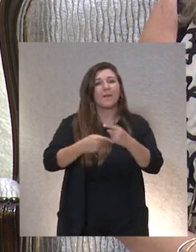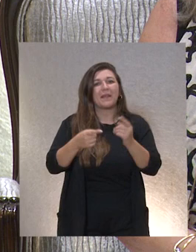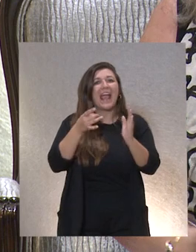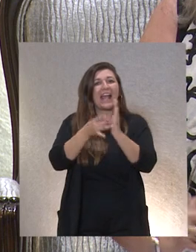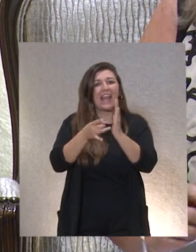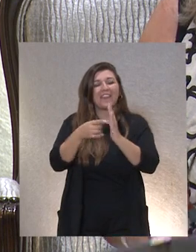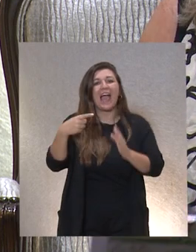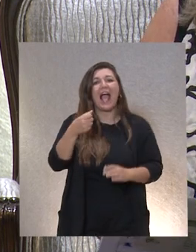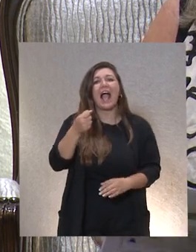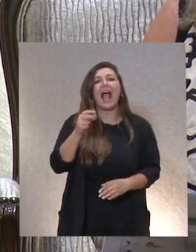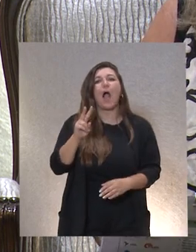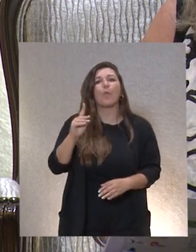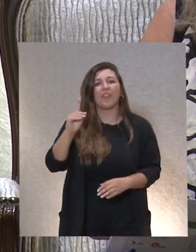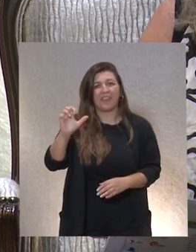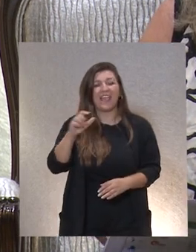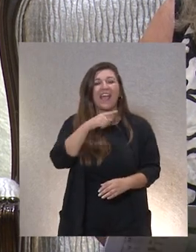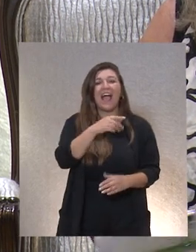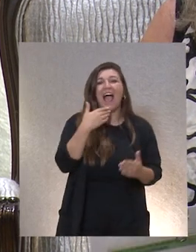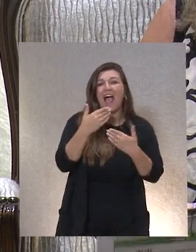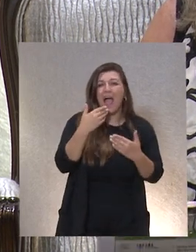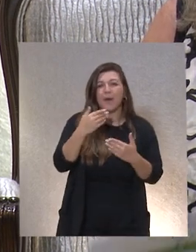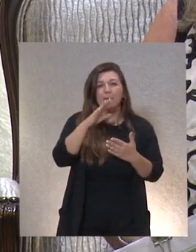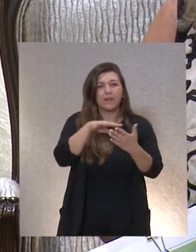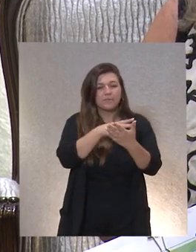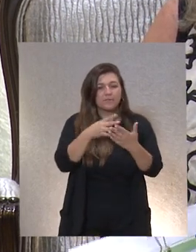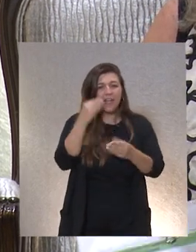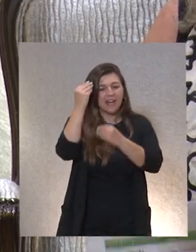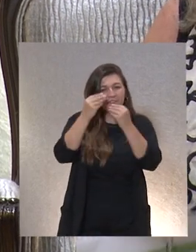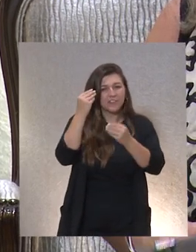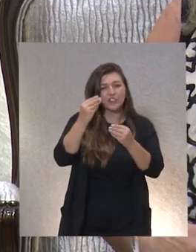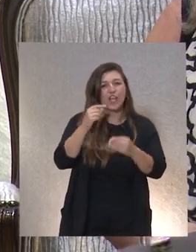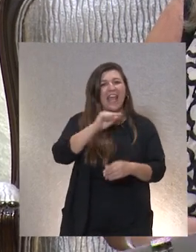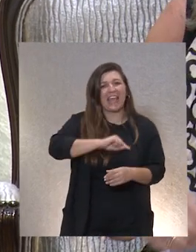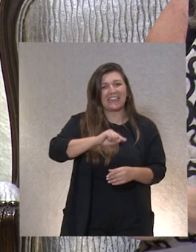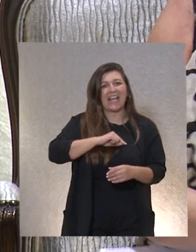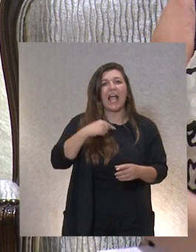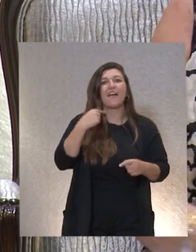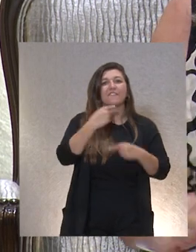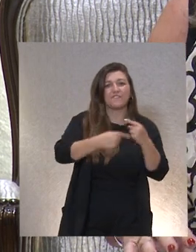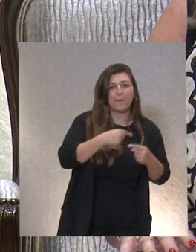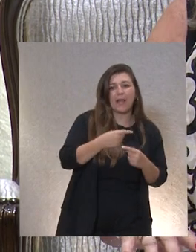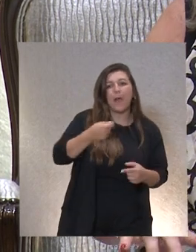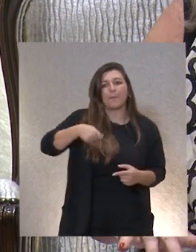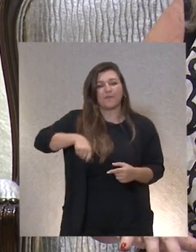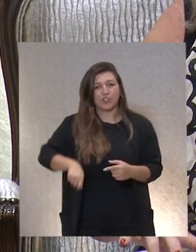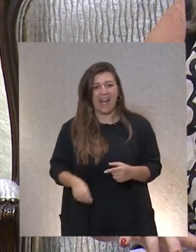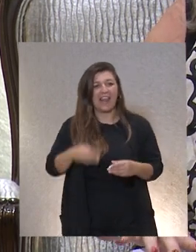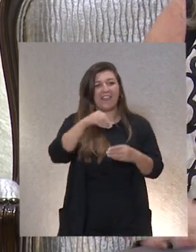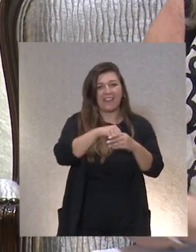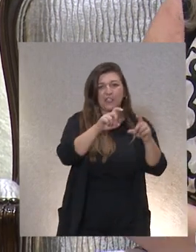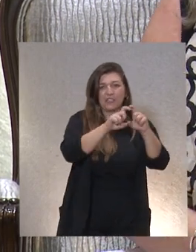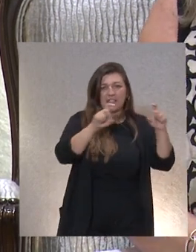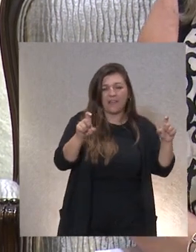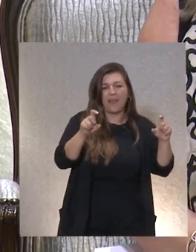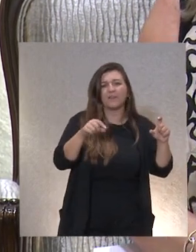Gaude. Nos va hablar sobre el itinerario de reflexión ética que ha recorrido un grupo de familiares y profesionales de la entidad. Este